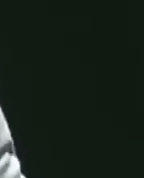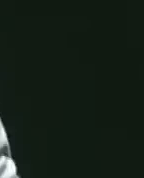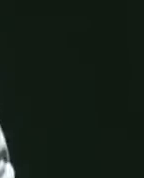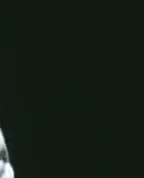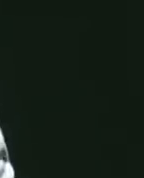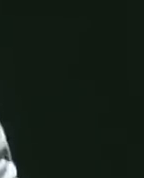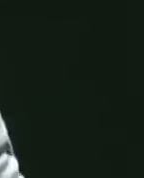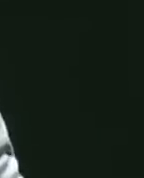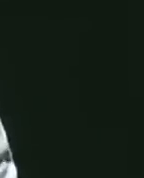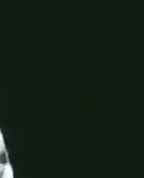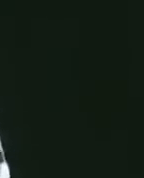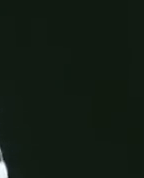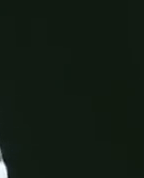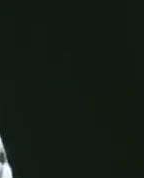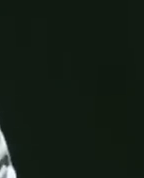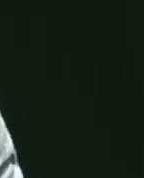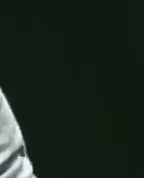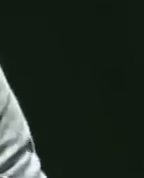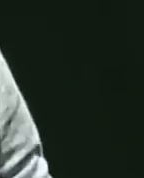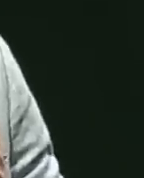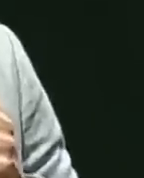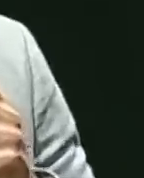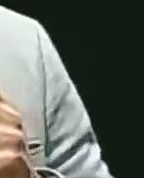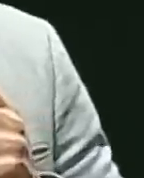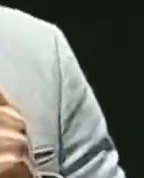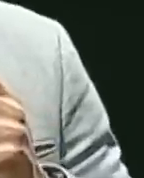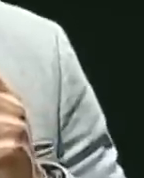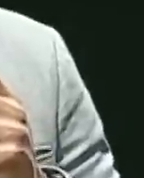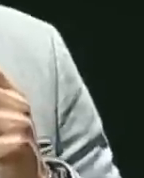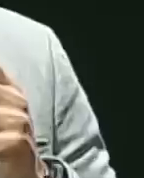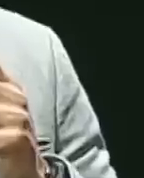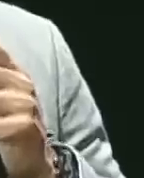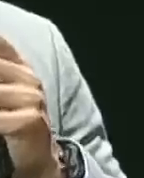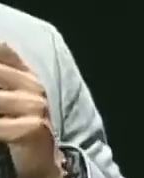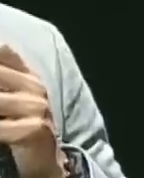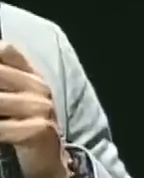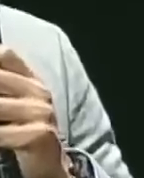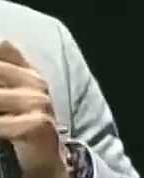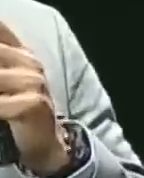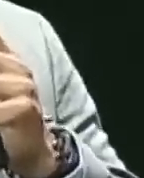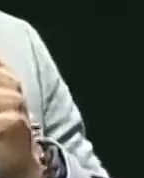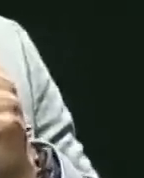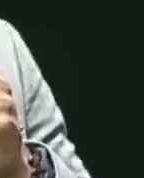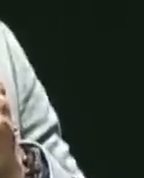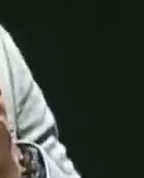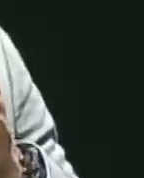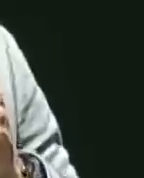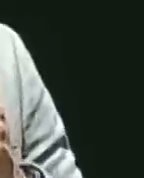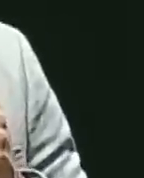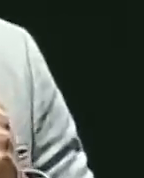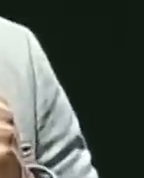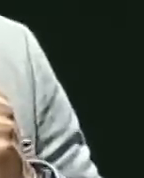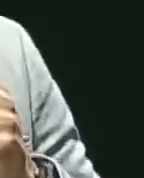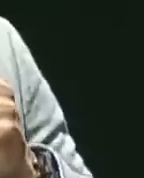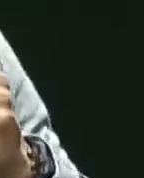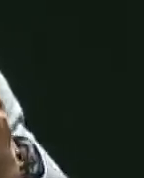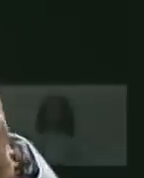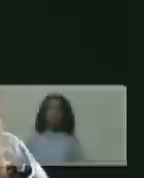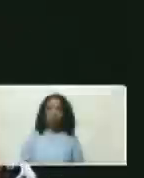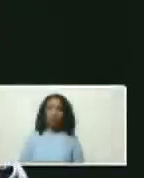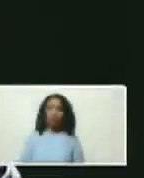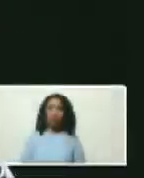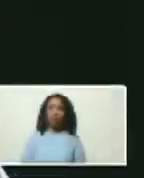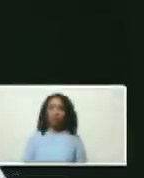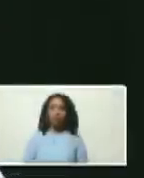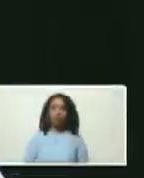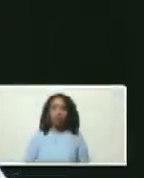poder ser después procesadas y convertir nosotros en grandes zonas exportadoras del país no de Falcón Falcón